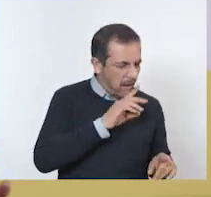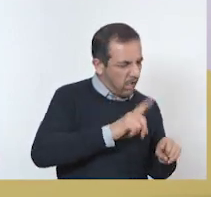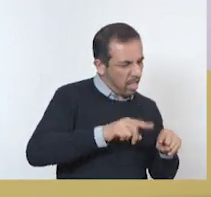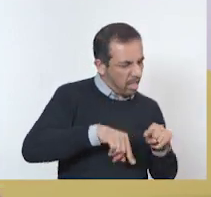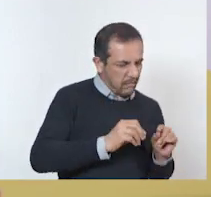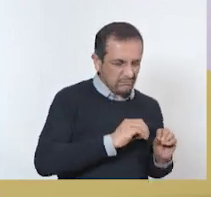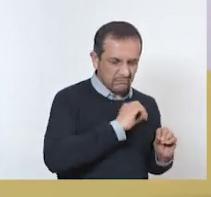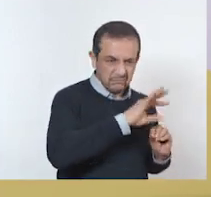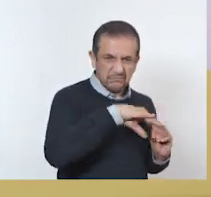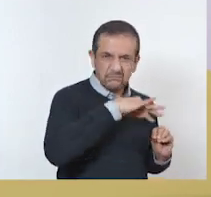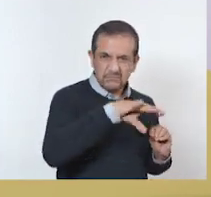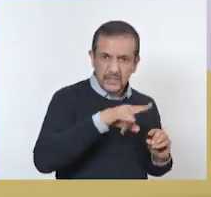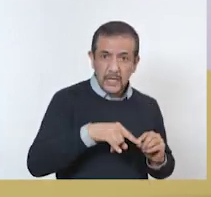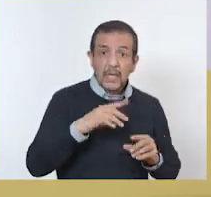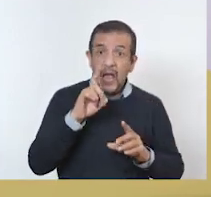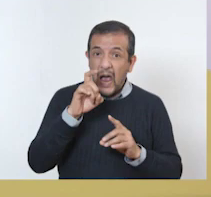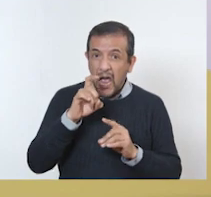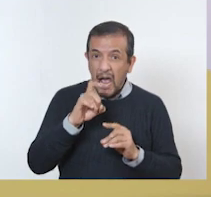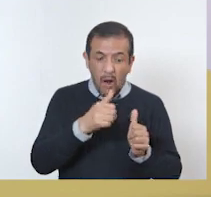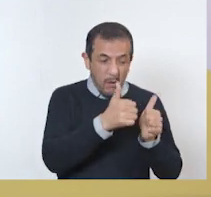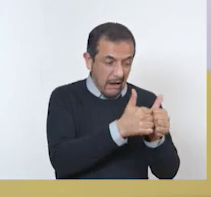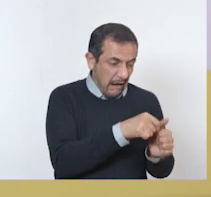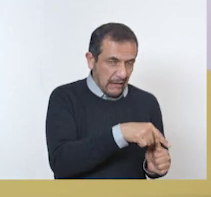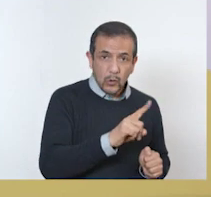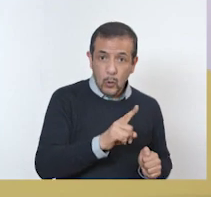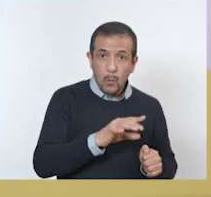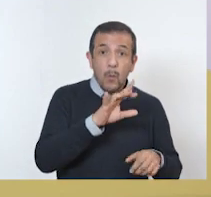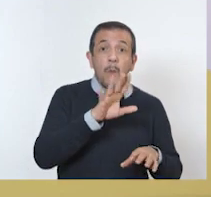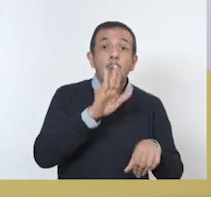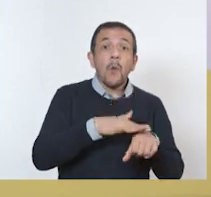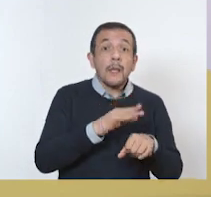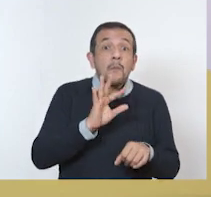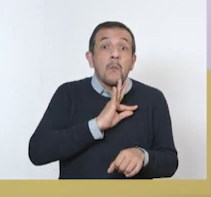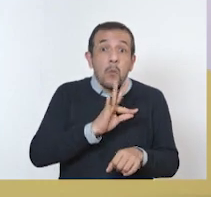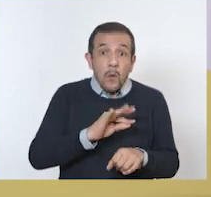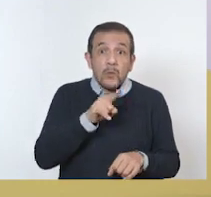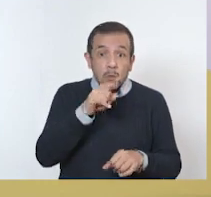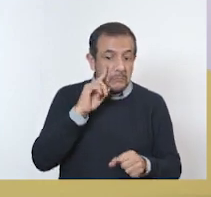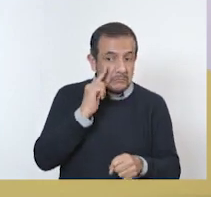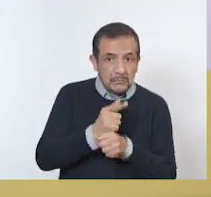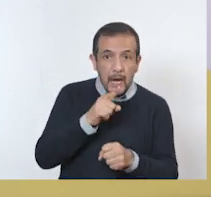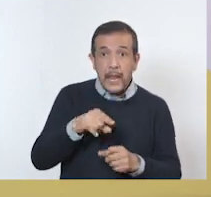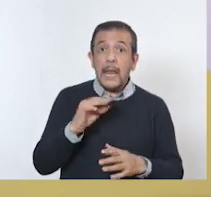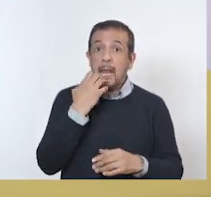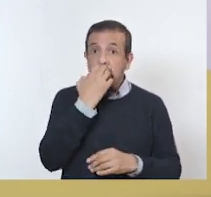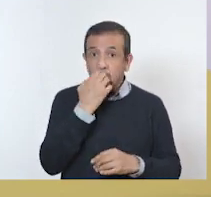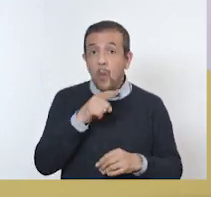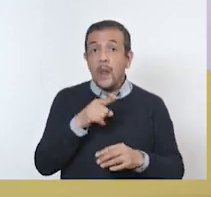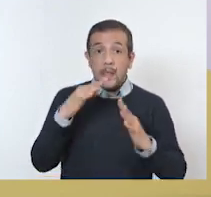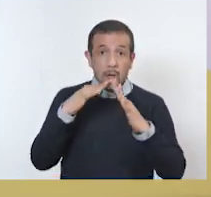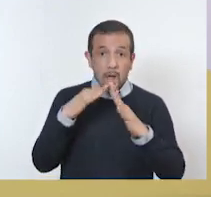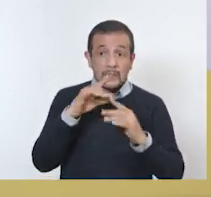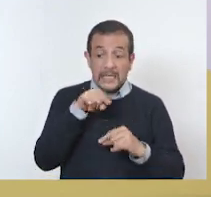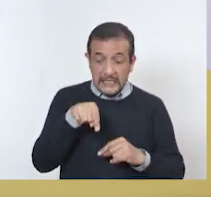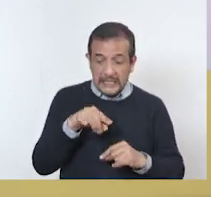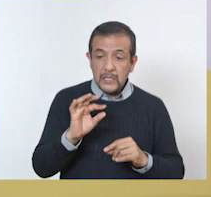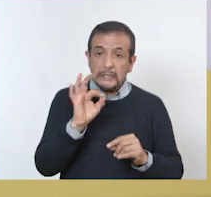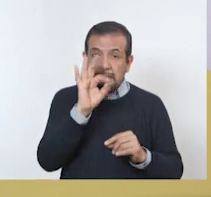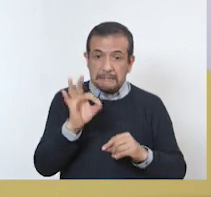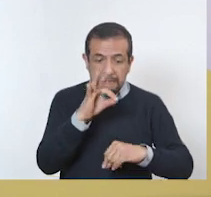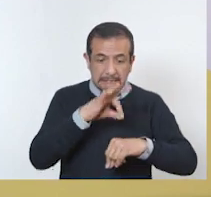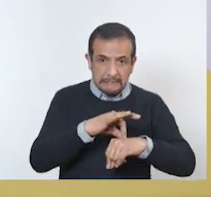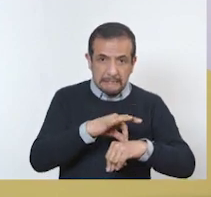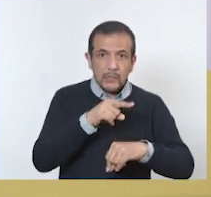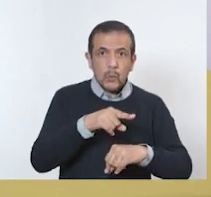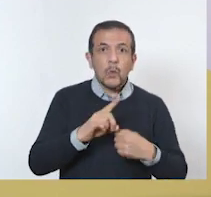se hace en el criadero de moscos. Y estos moscos infectados, que pueden estar en tu escuela o en tu casa, llegan, te pican y te puede dar este